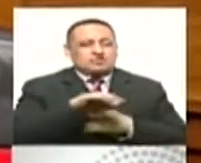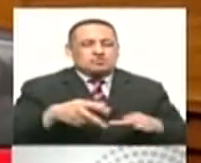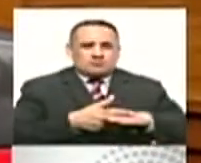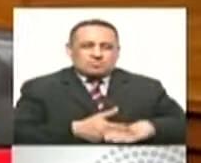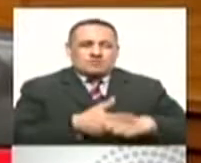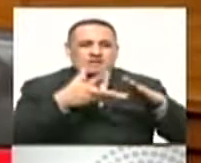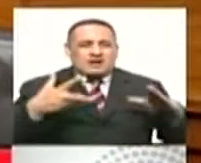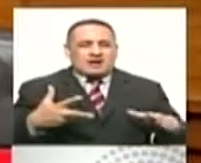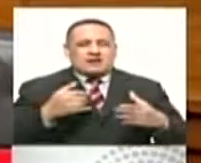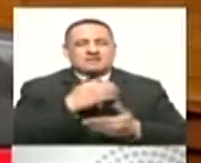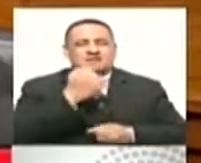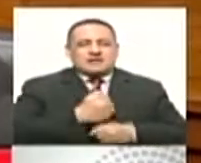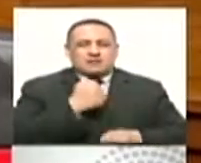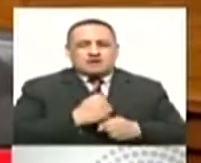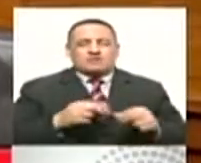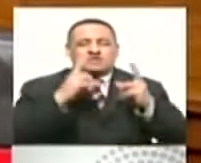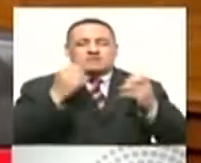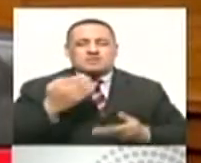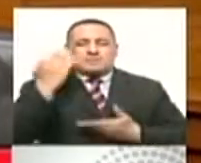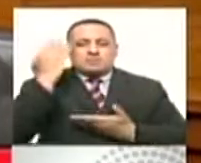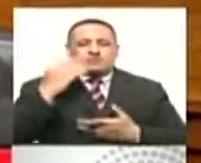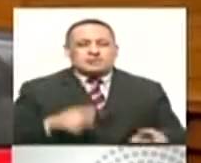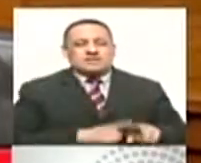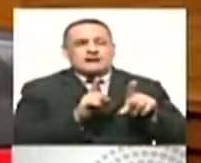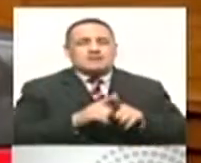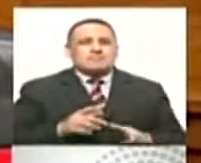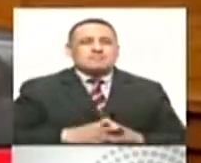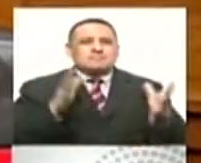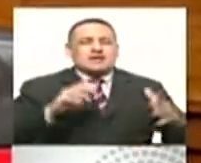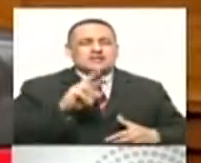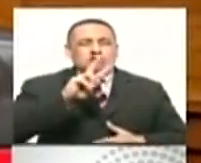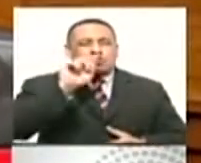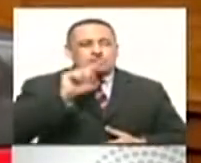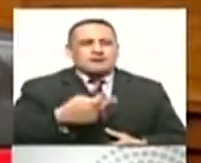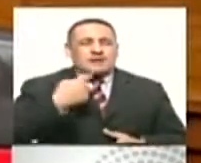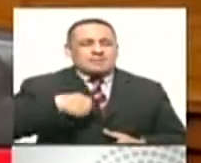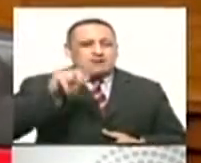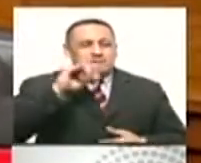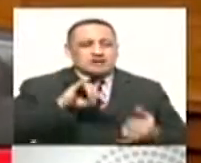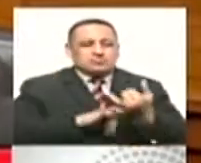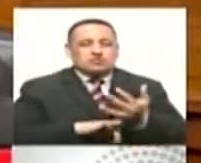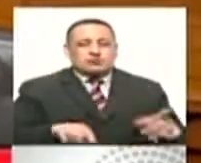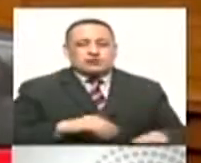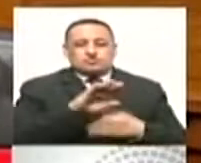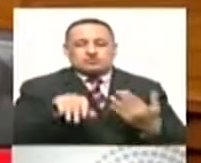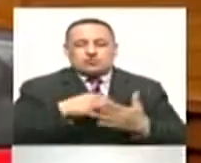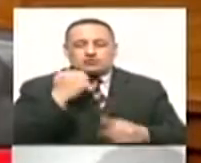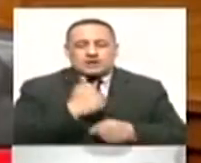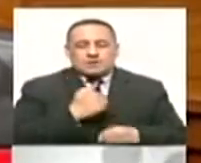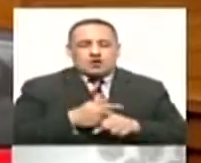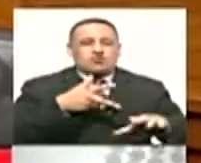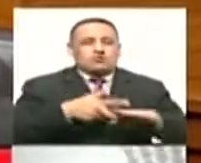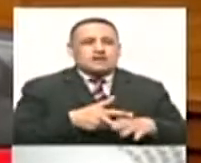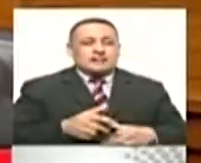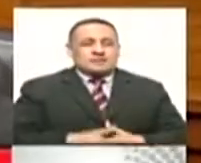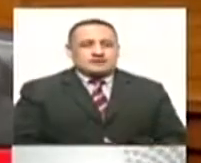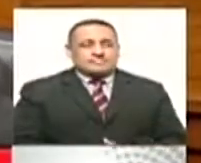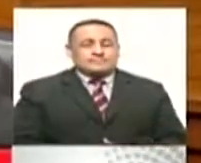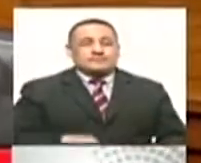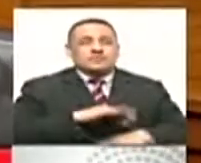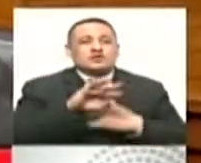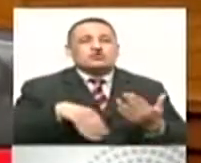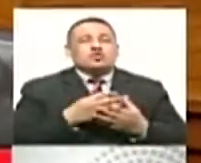mientras que Arequipa no es así, ¿no es cierto? Es 70% rural y 30% urbano. Uno es distinto.